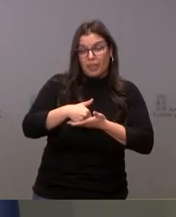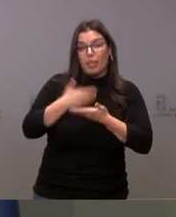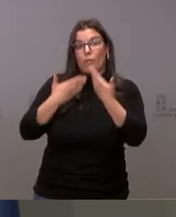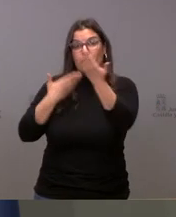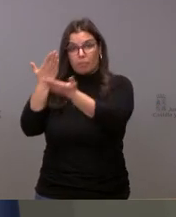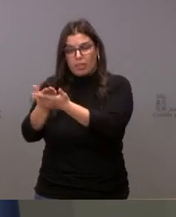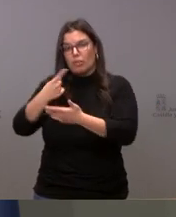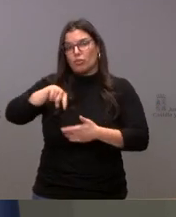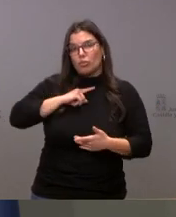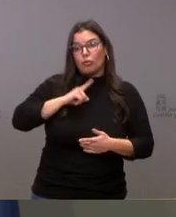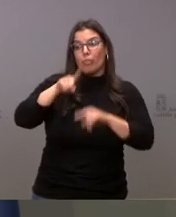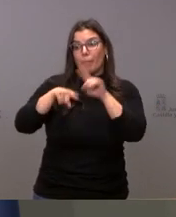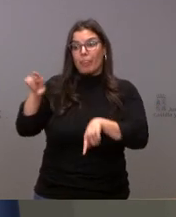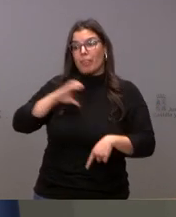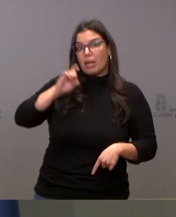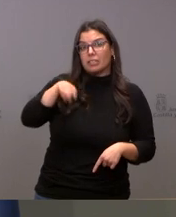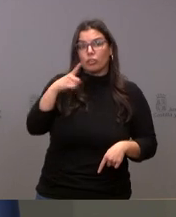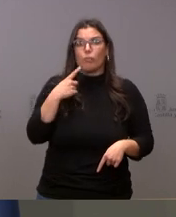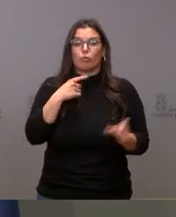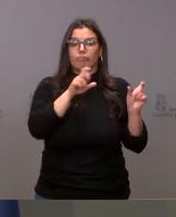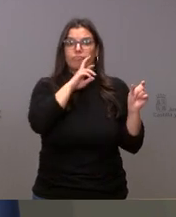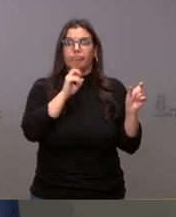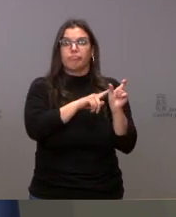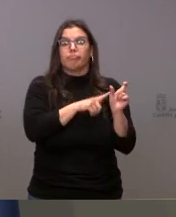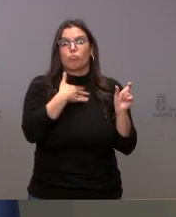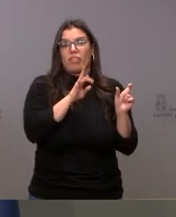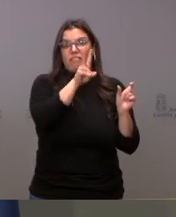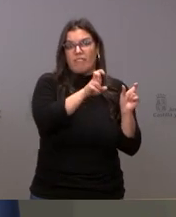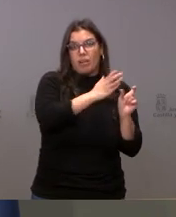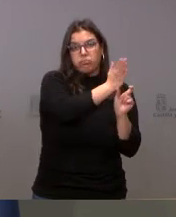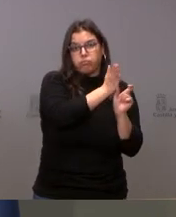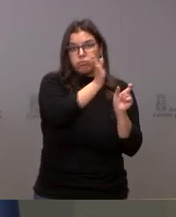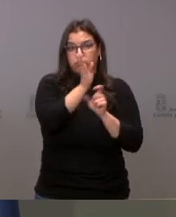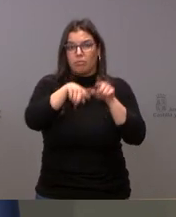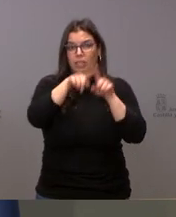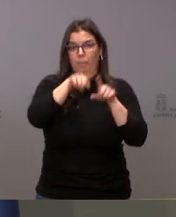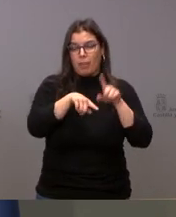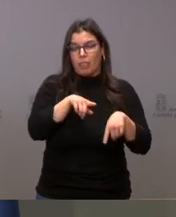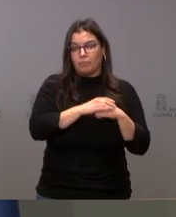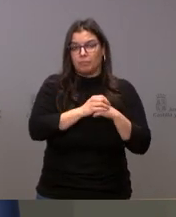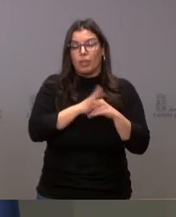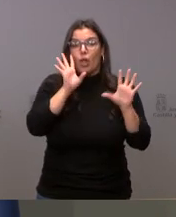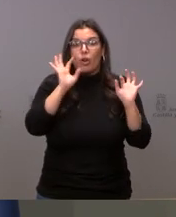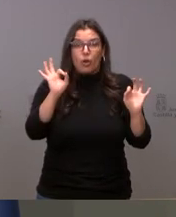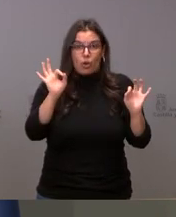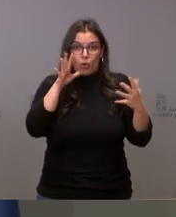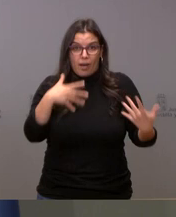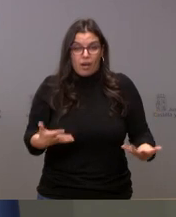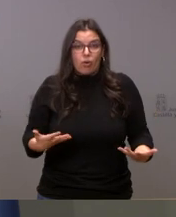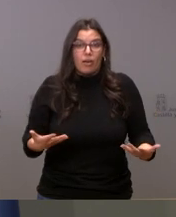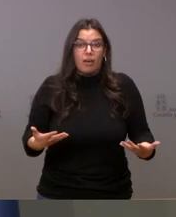iremos determinando el mejor destino de estos 195 millones de euros que, lógicamente, como es natural a estas alturas,